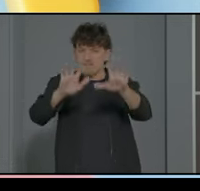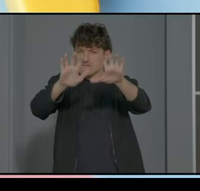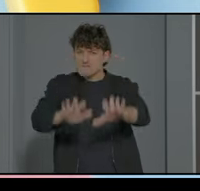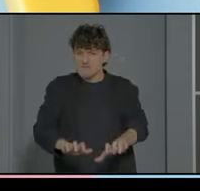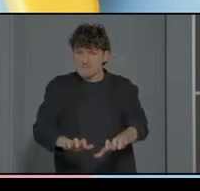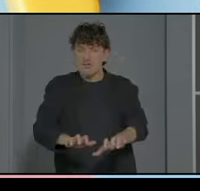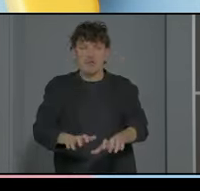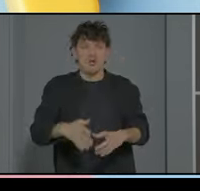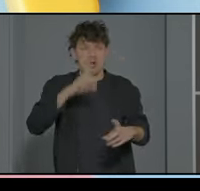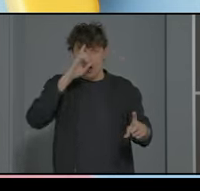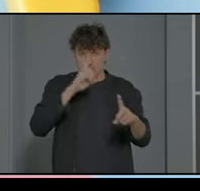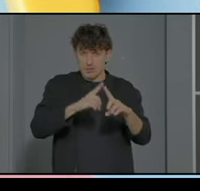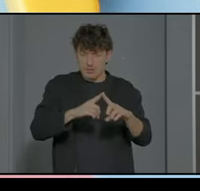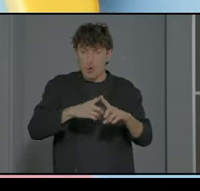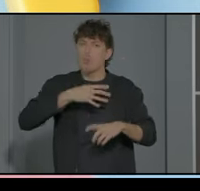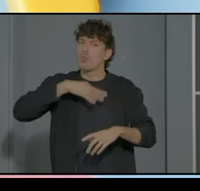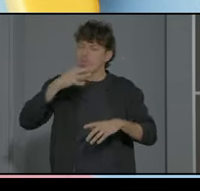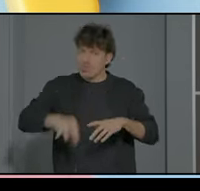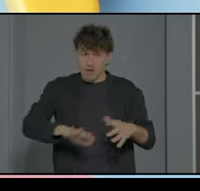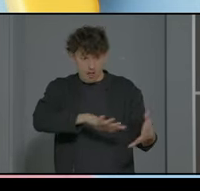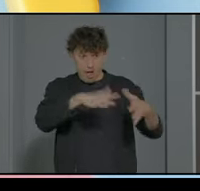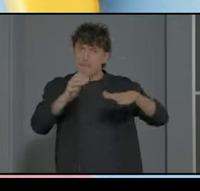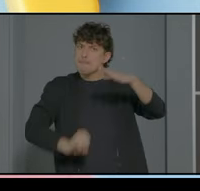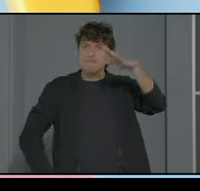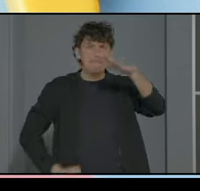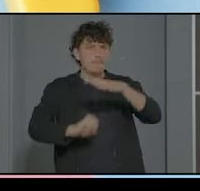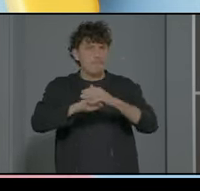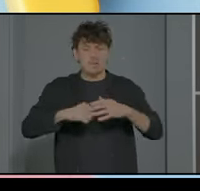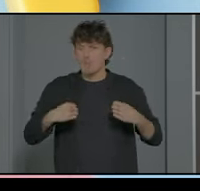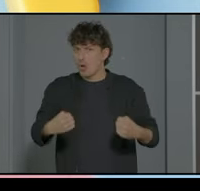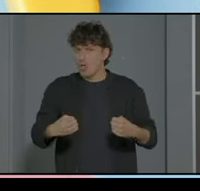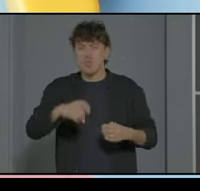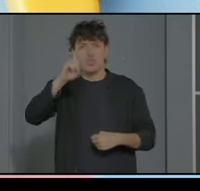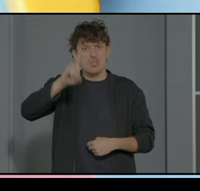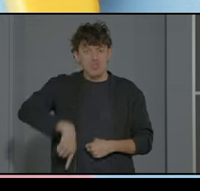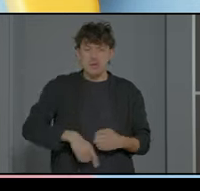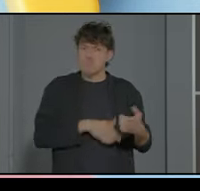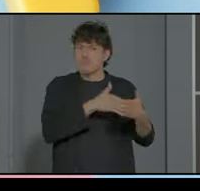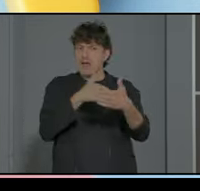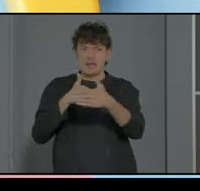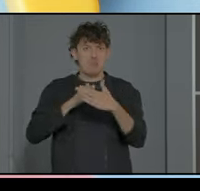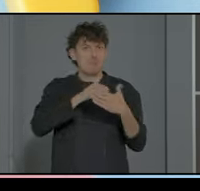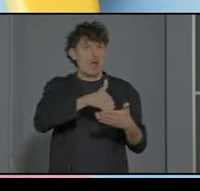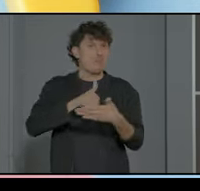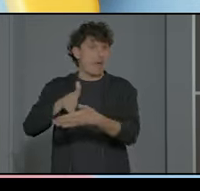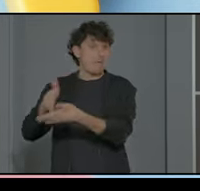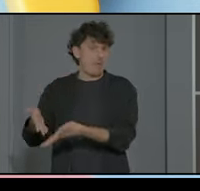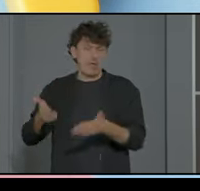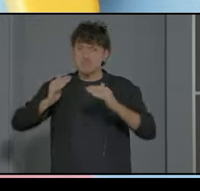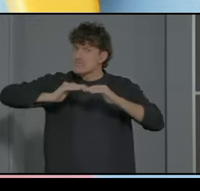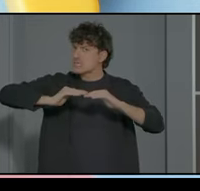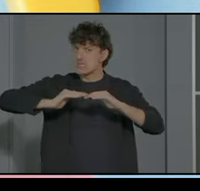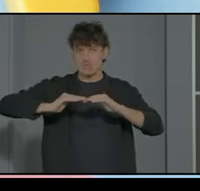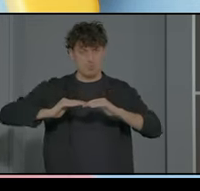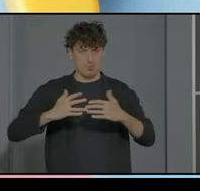maximizar esas potencialidades como poder hacer para poder minimizar esas barreras conocemos a nuestros alumnos para